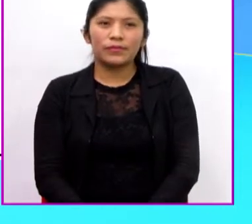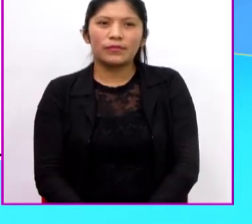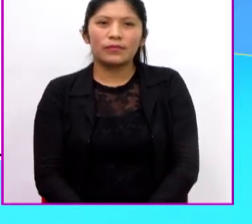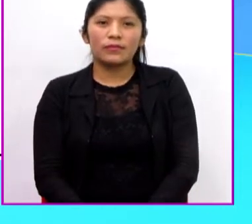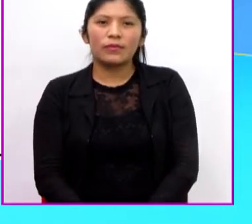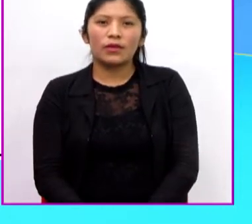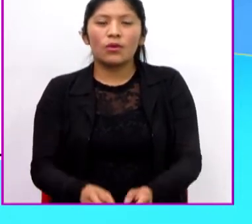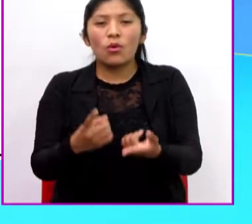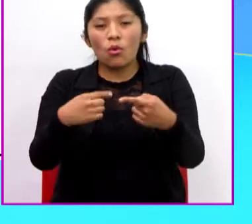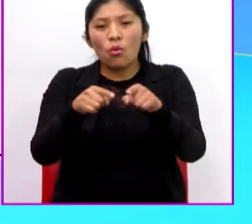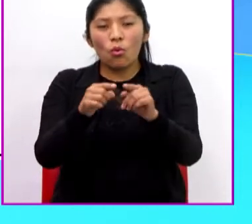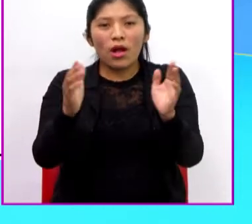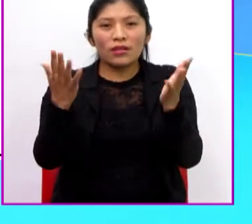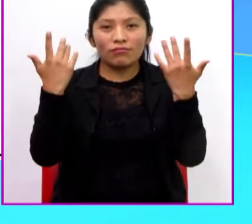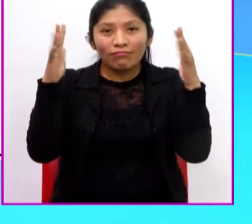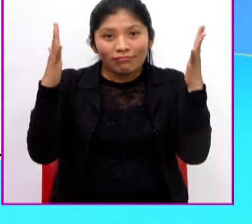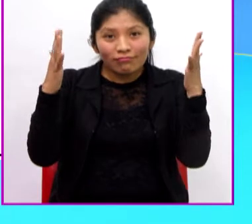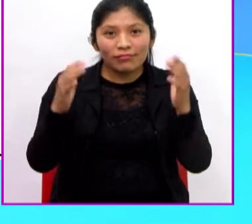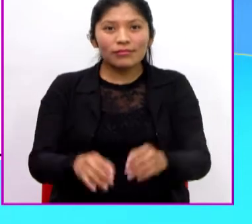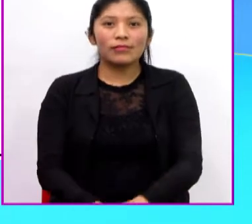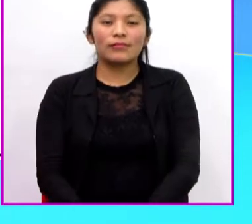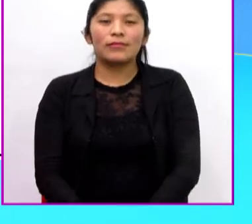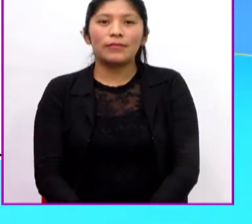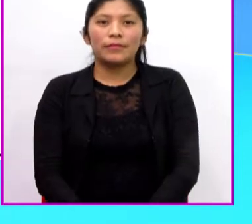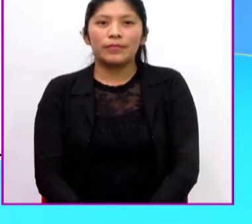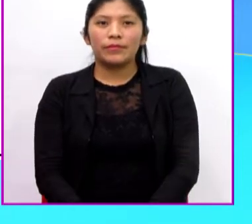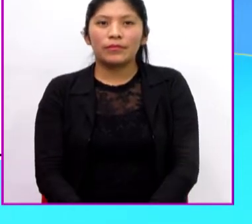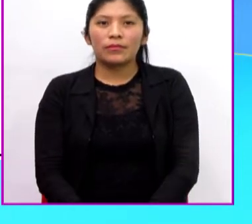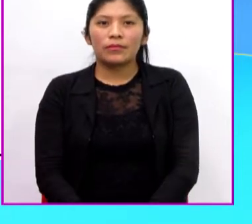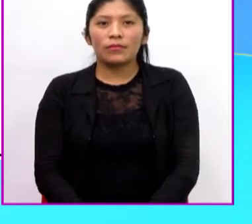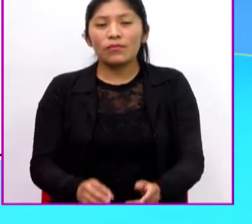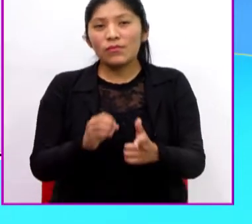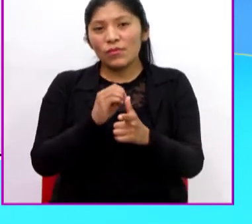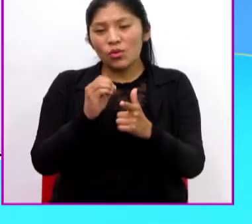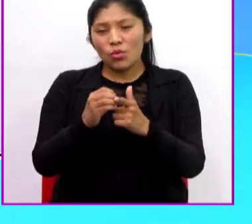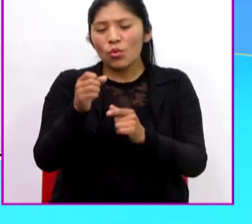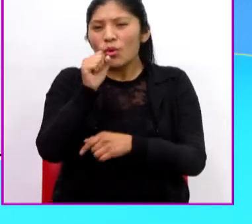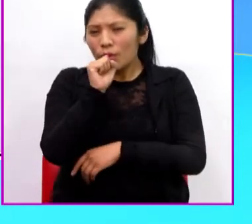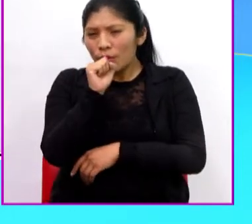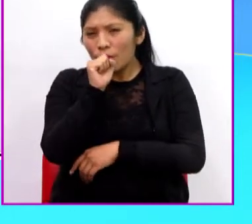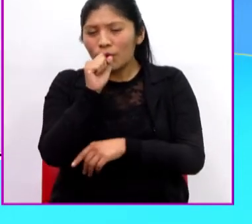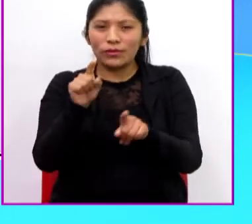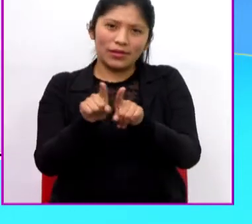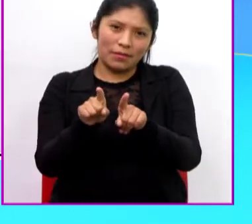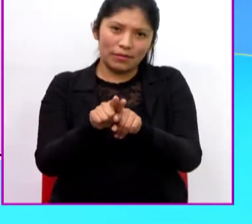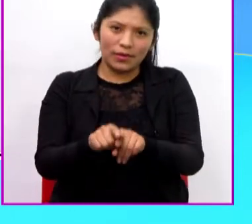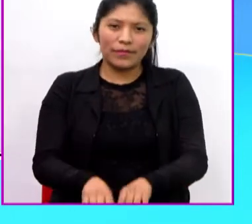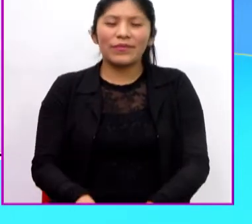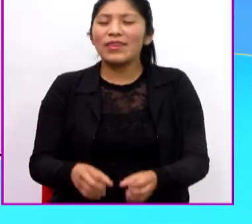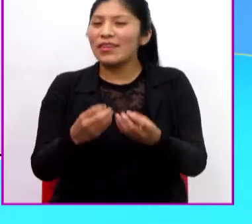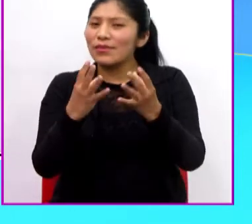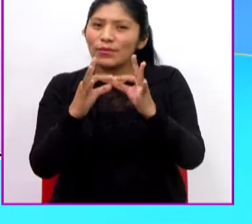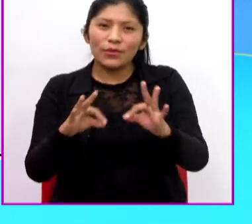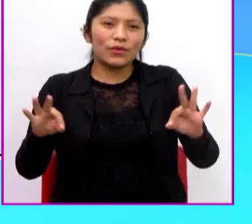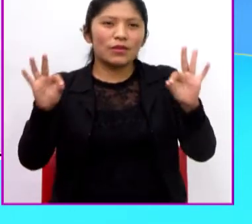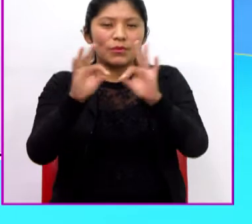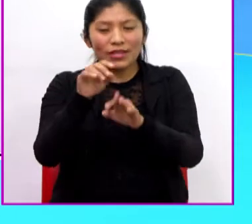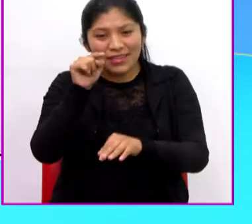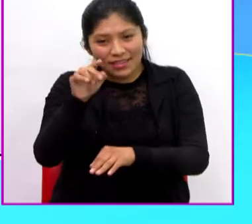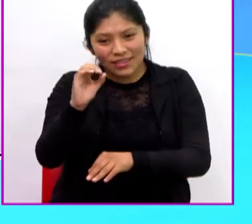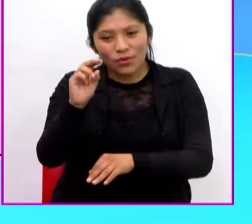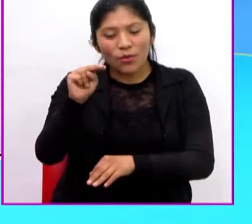Cuando estornudamos. aplaudimos. O cuando tosemos. Es importante saber que las